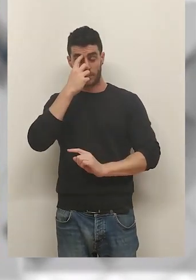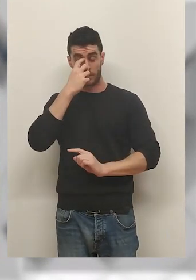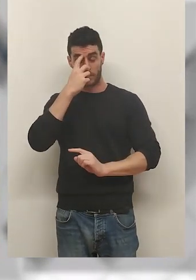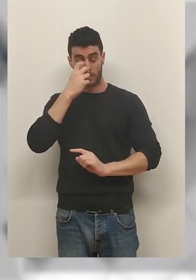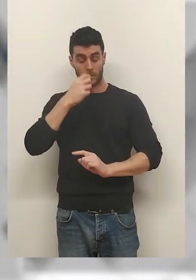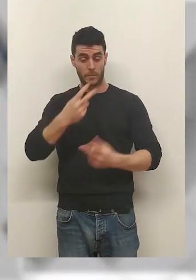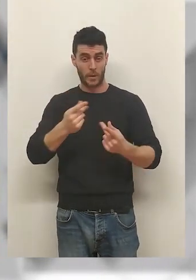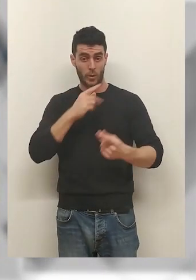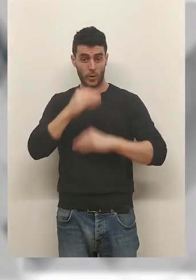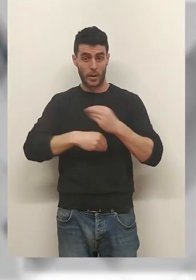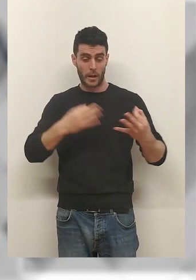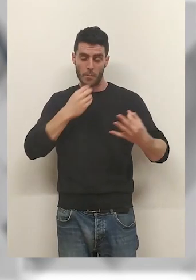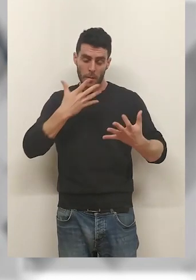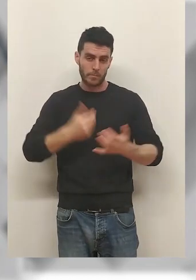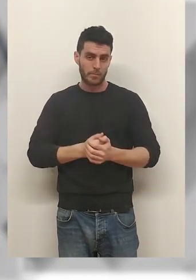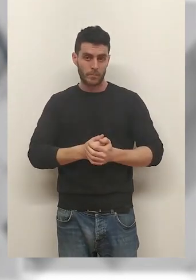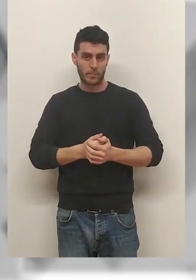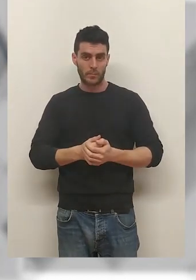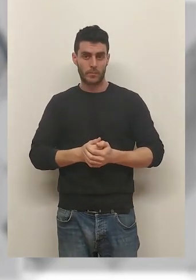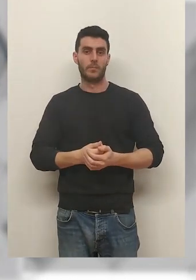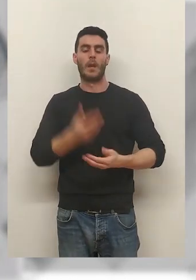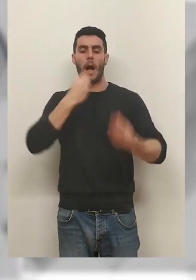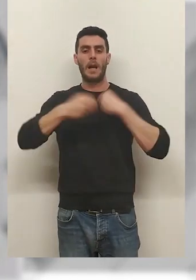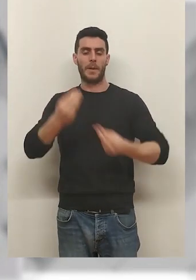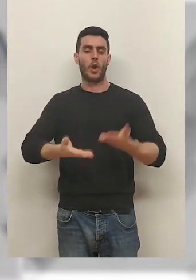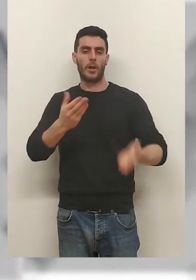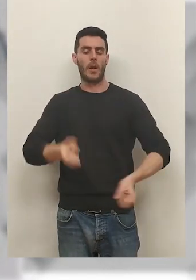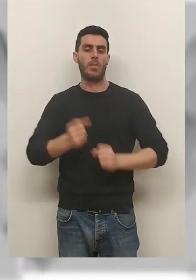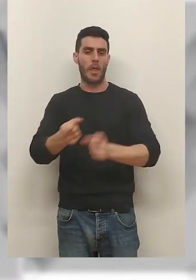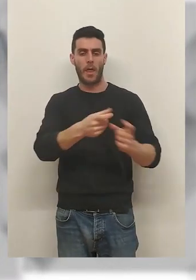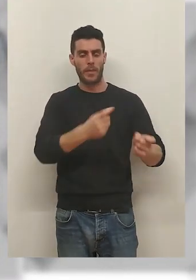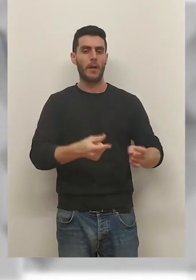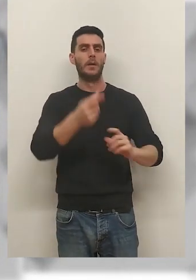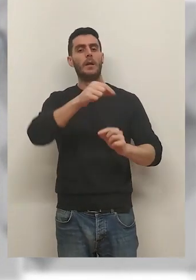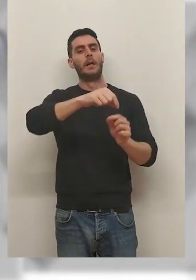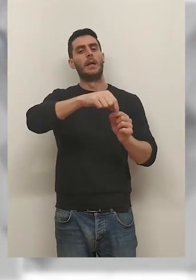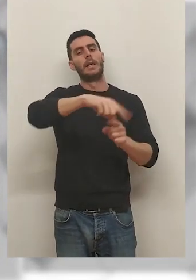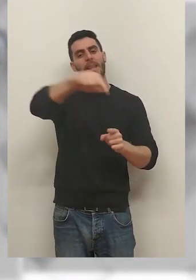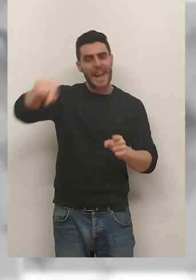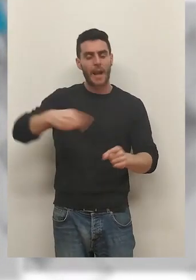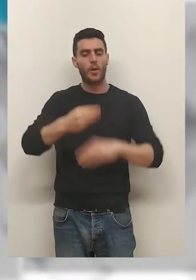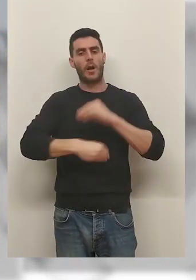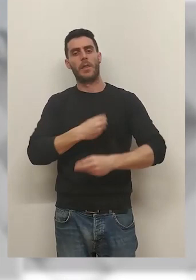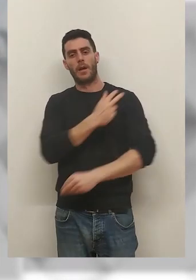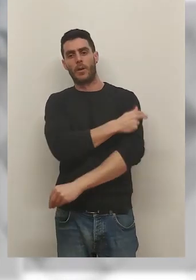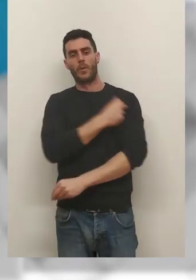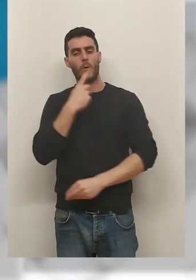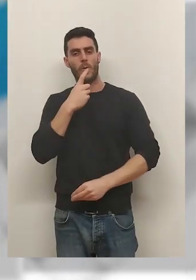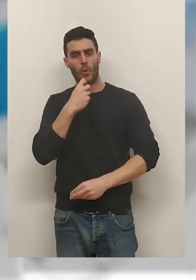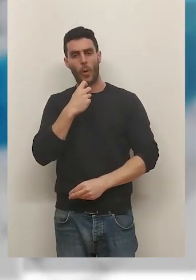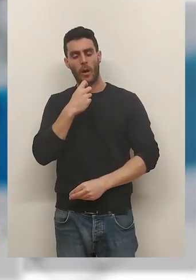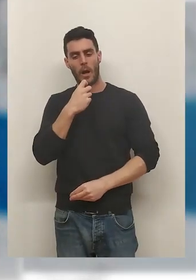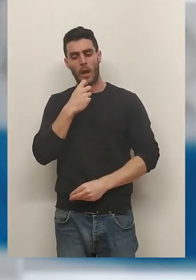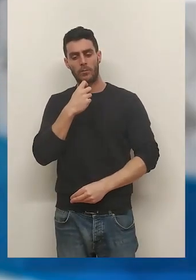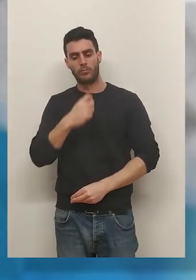El resto del ojo lo que tiene que hacer es echar unos kilos de alimentos en el itinerario que vamos a hacer y ir a la Cruz Roja por detrás,